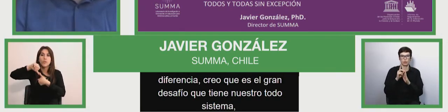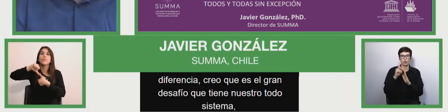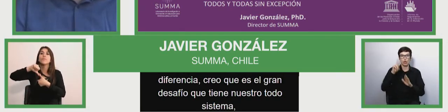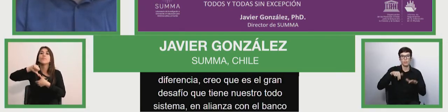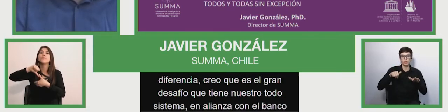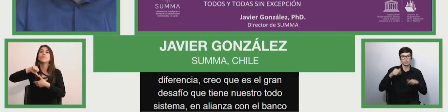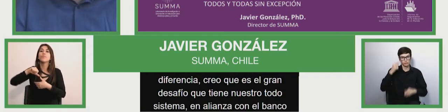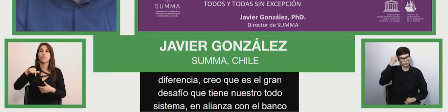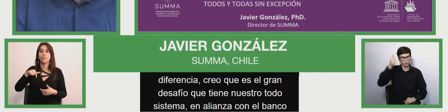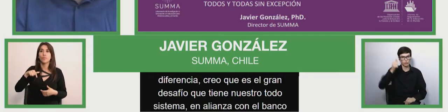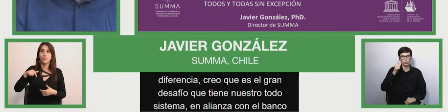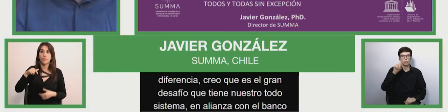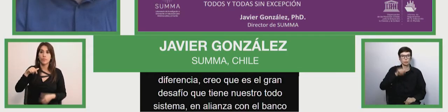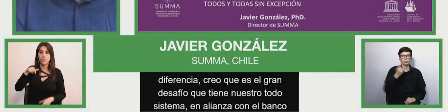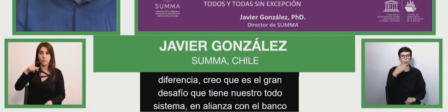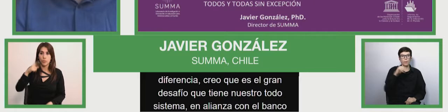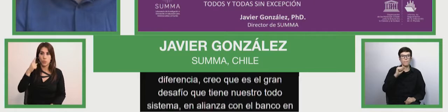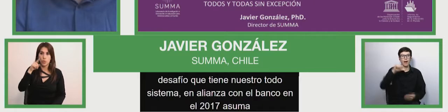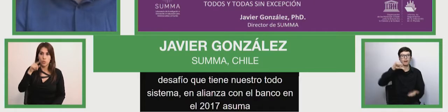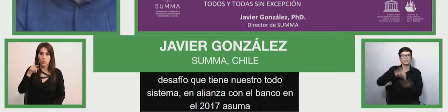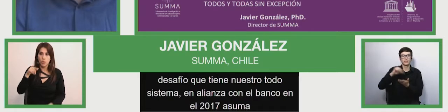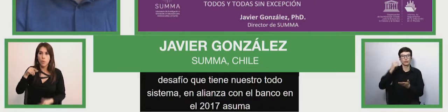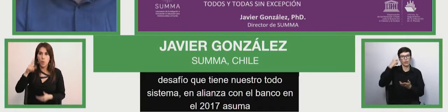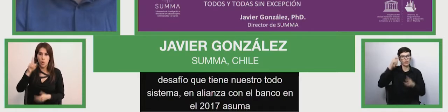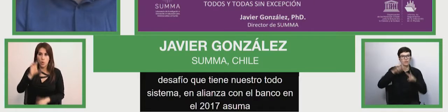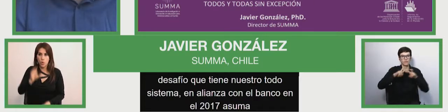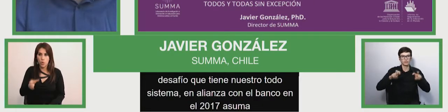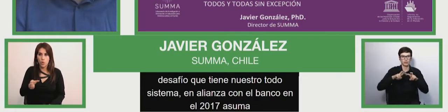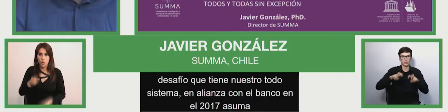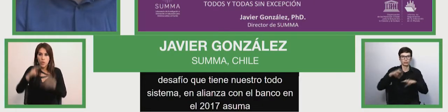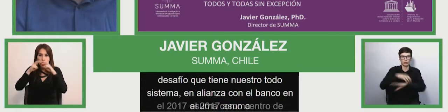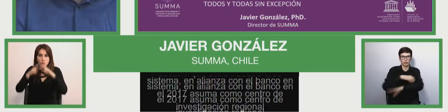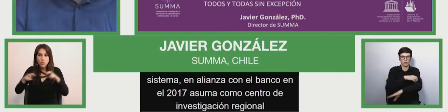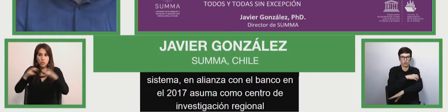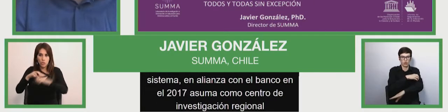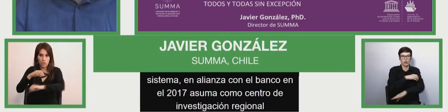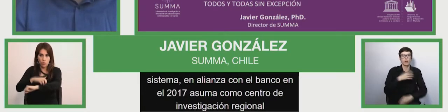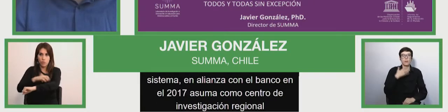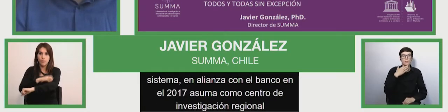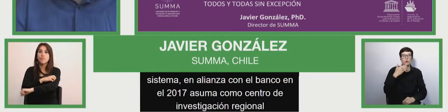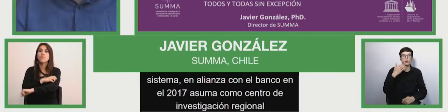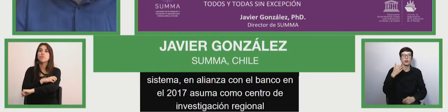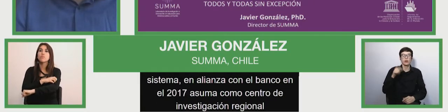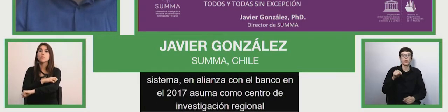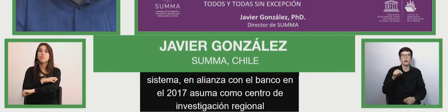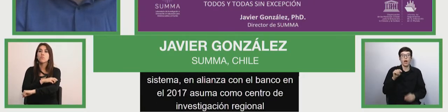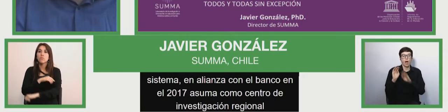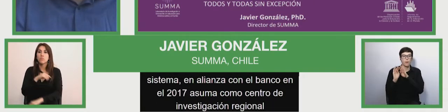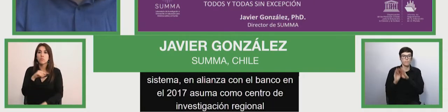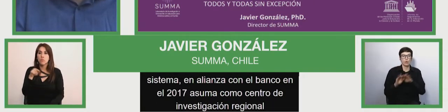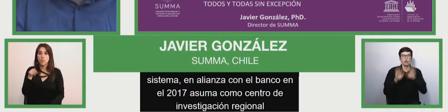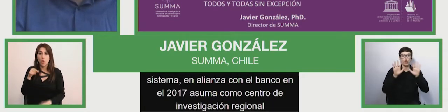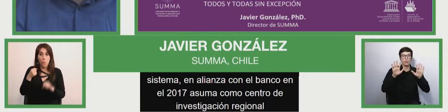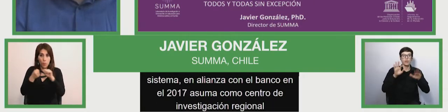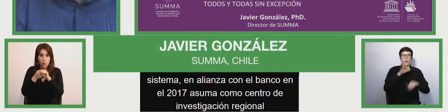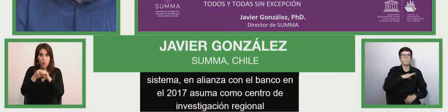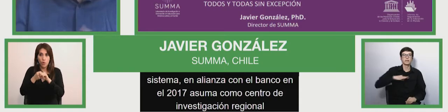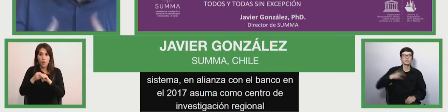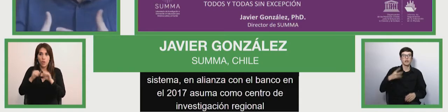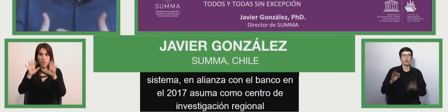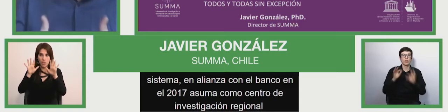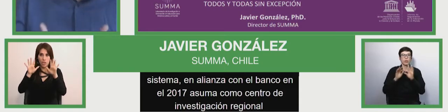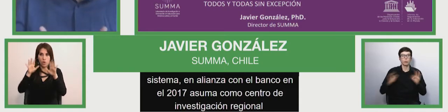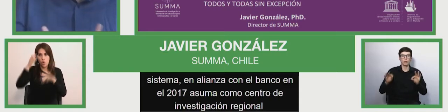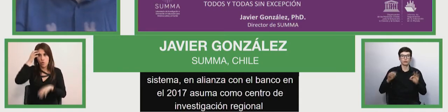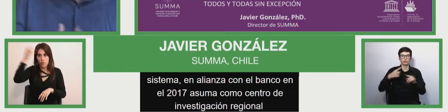investigación regional que, con el apoyo también de diez ministerios de educación, ¿no es